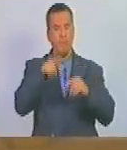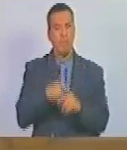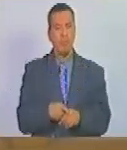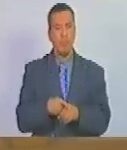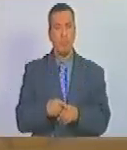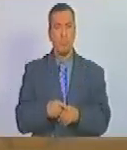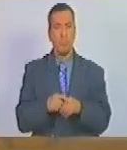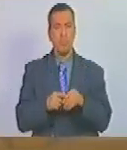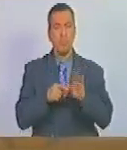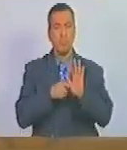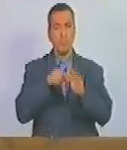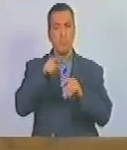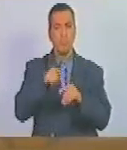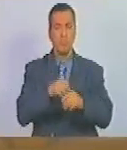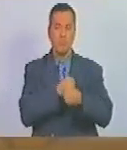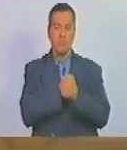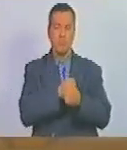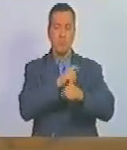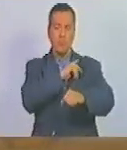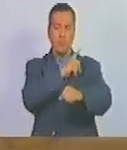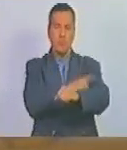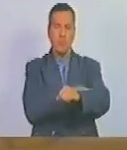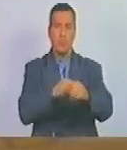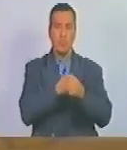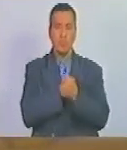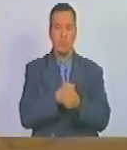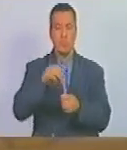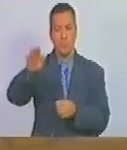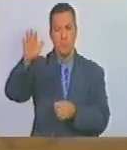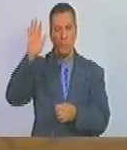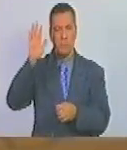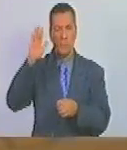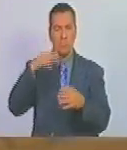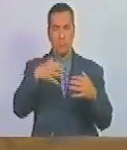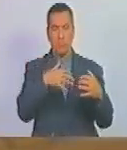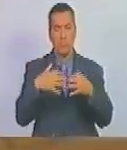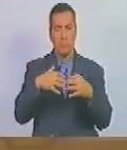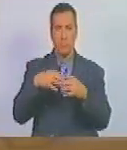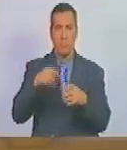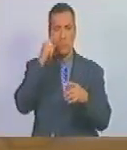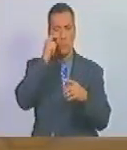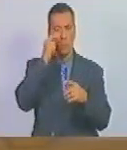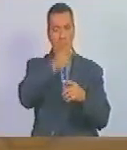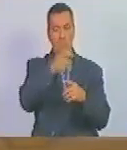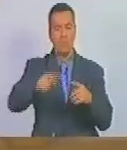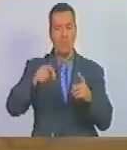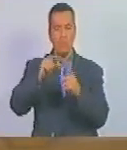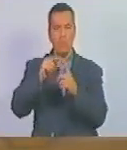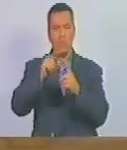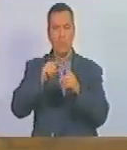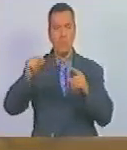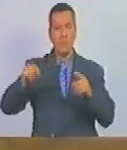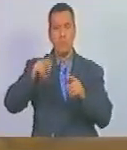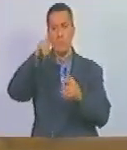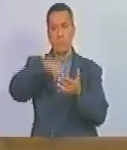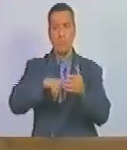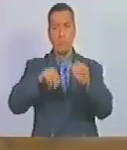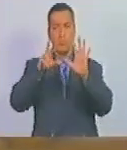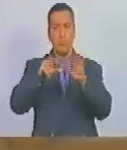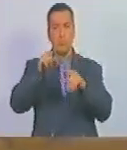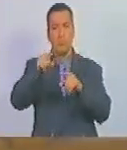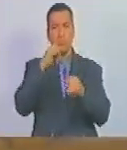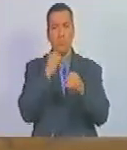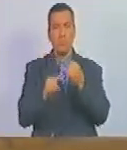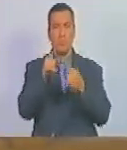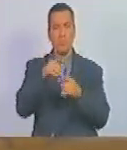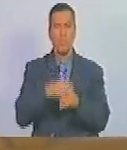fuerza con amor y con compromiso con la lucha del pueblo palestino en el año 2008 con esto